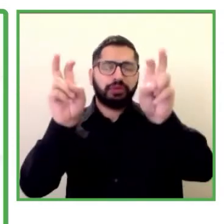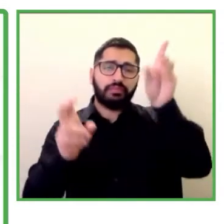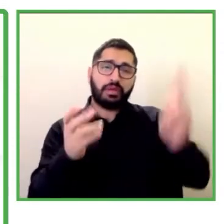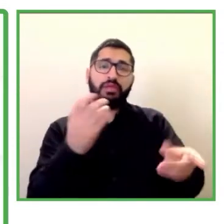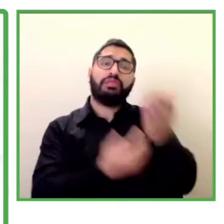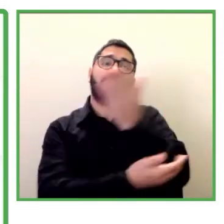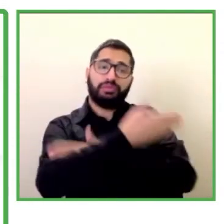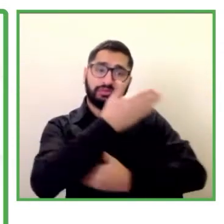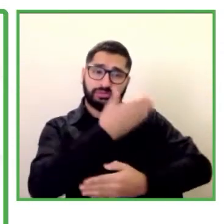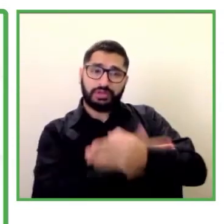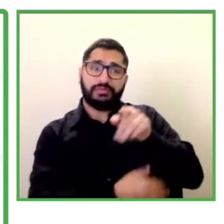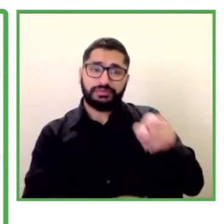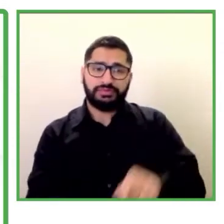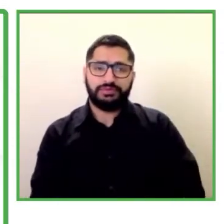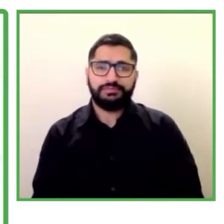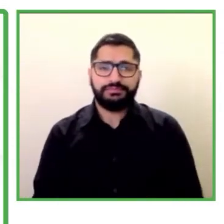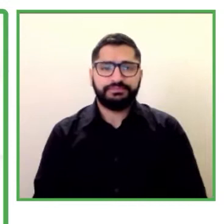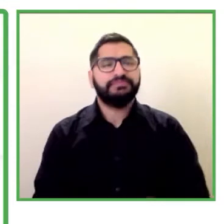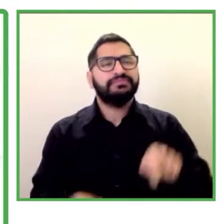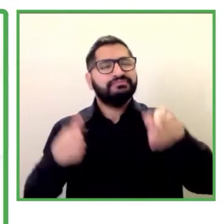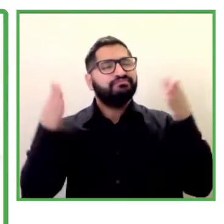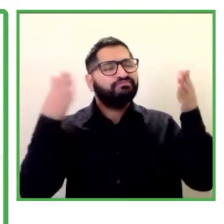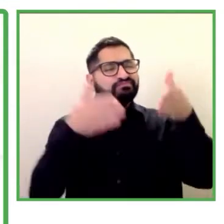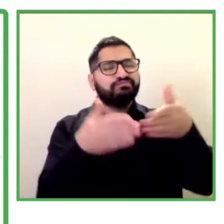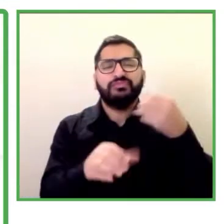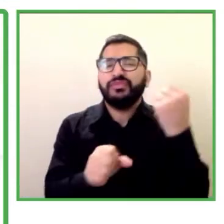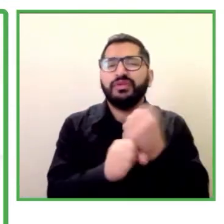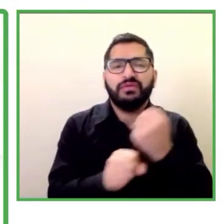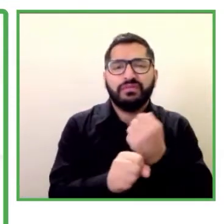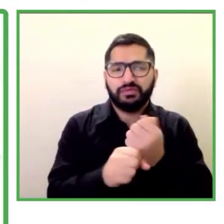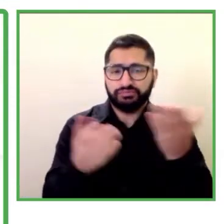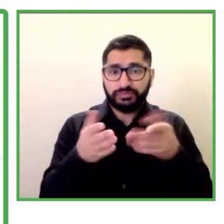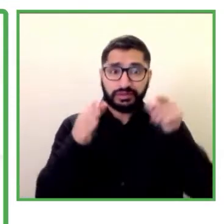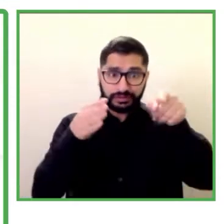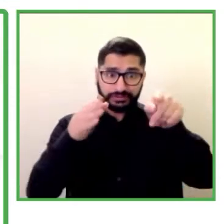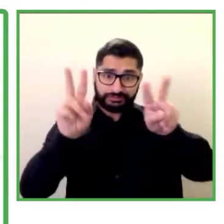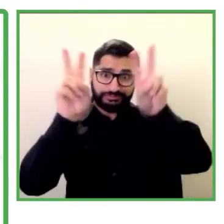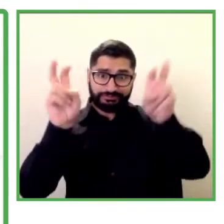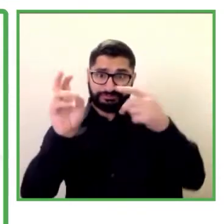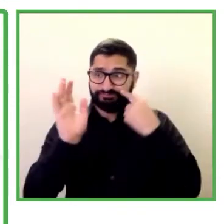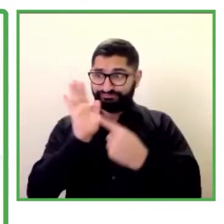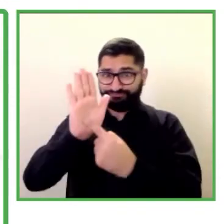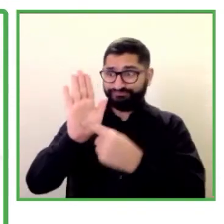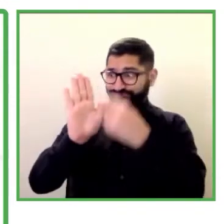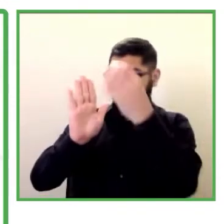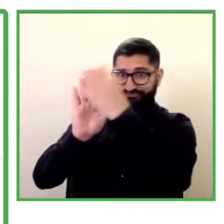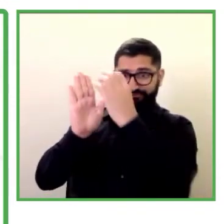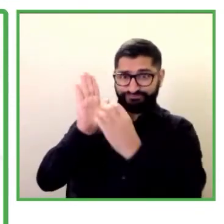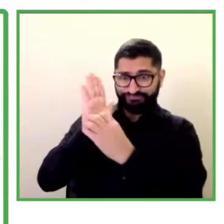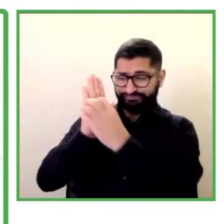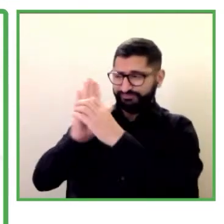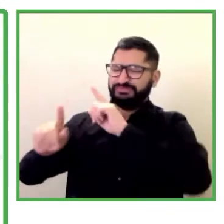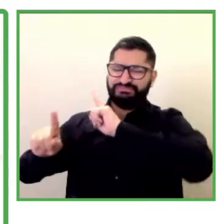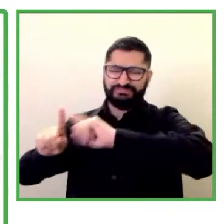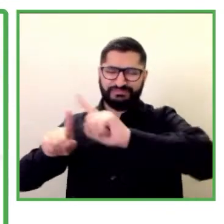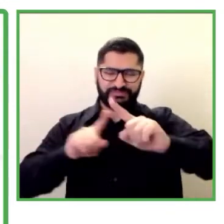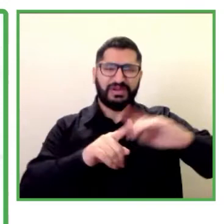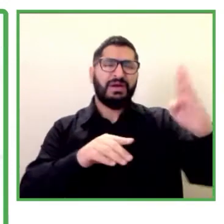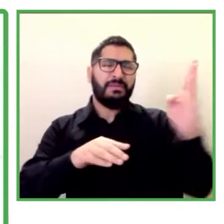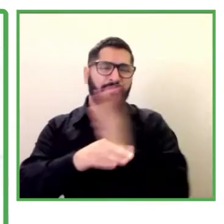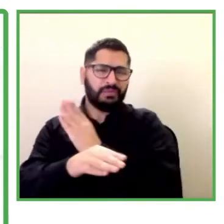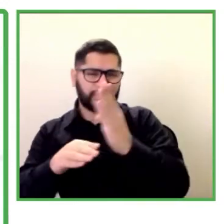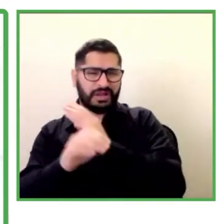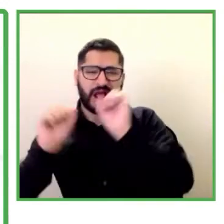laboral. Allí les comparto con qué empresas fueron con las que partimos. Las empresas fundadoras, las